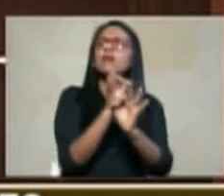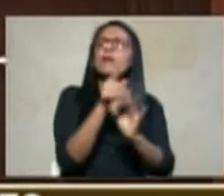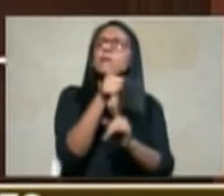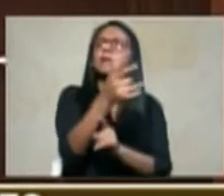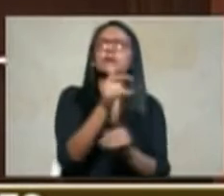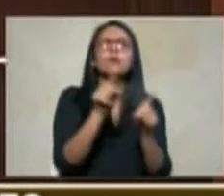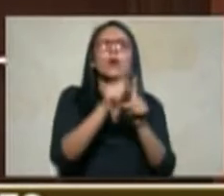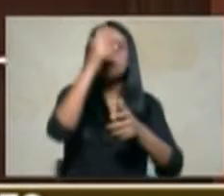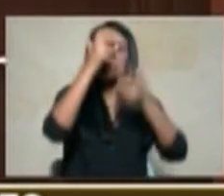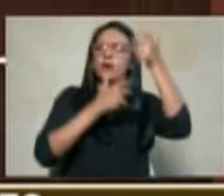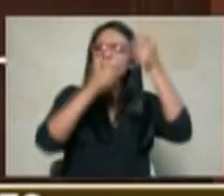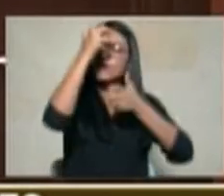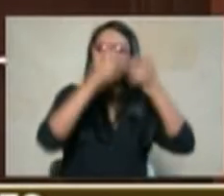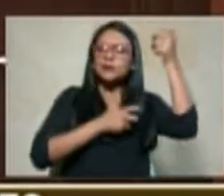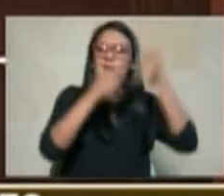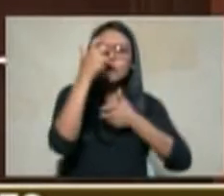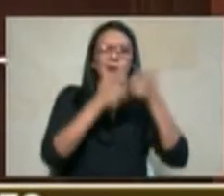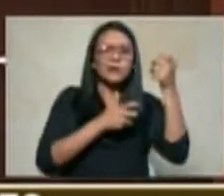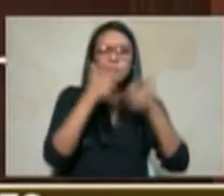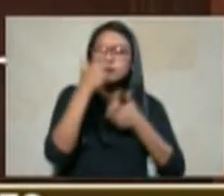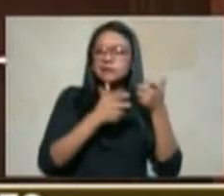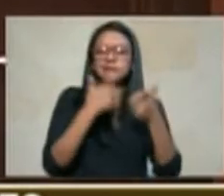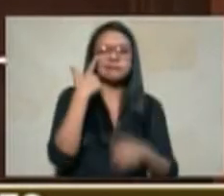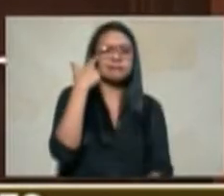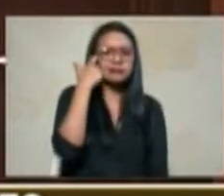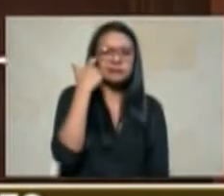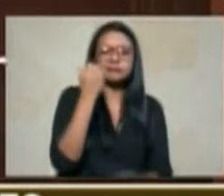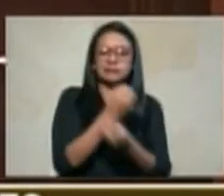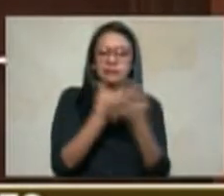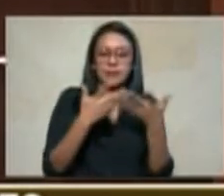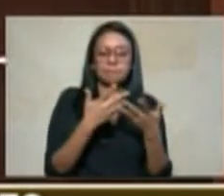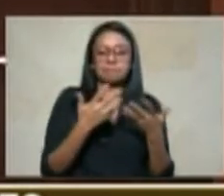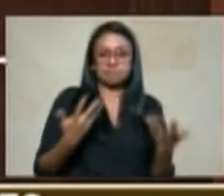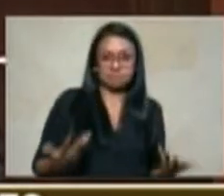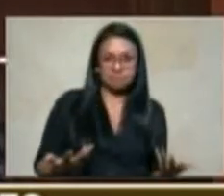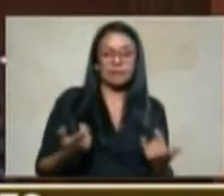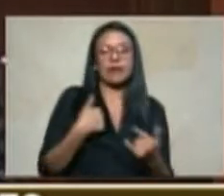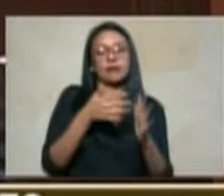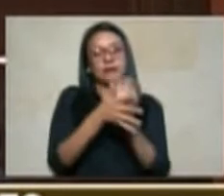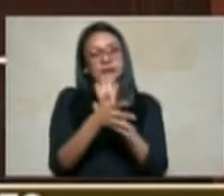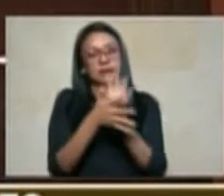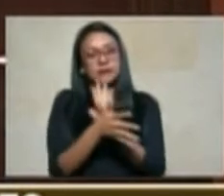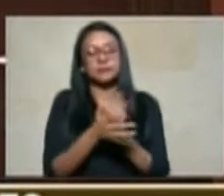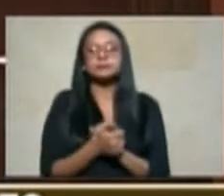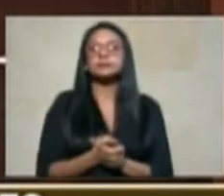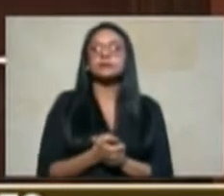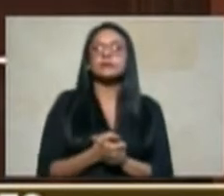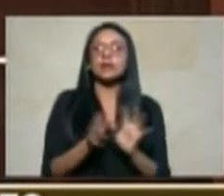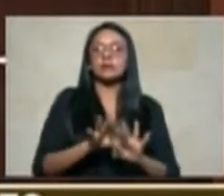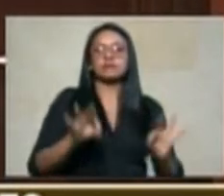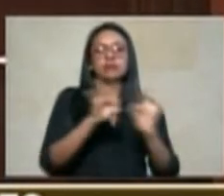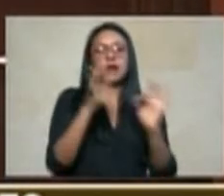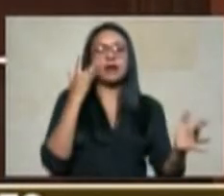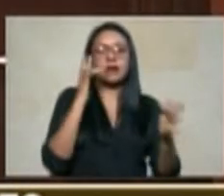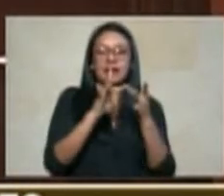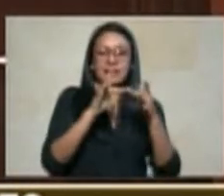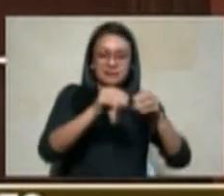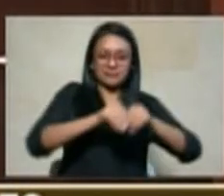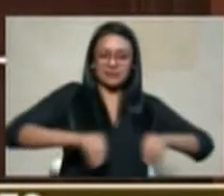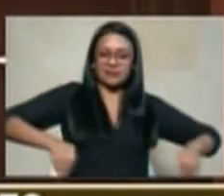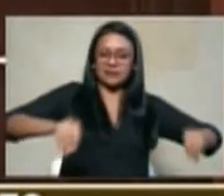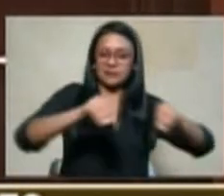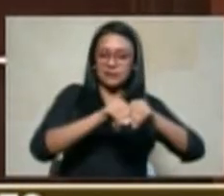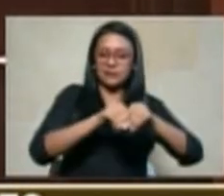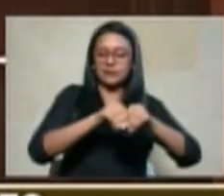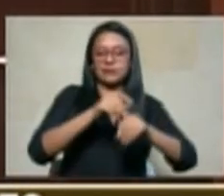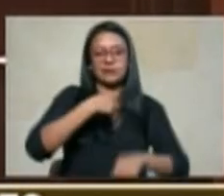en tal virtud entonces se considera que las particularidades propias del territorio entendiendo que el Estado